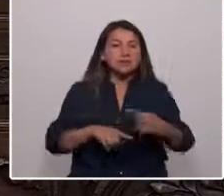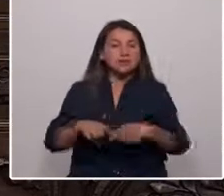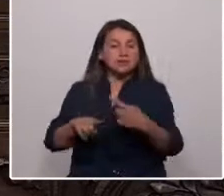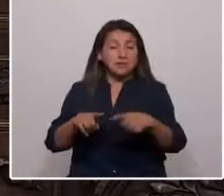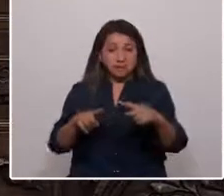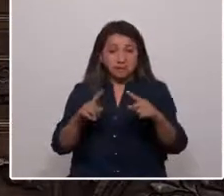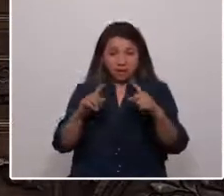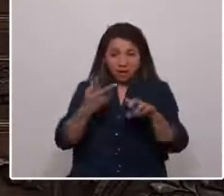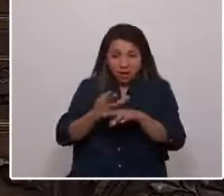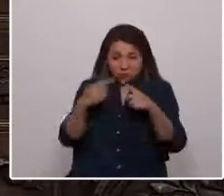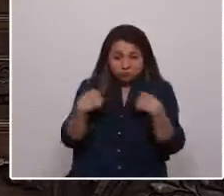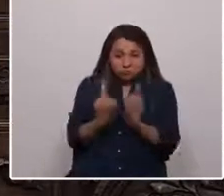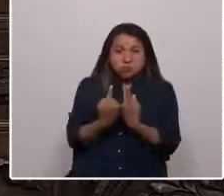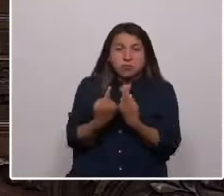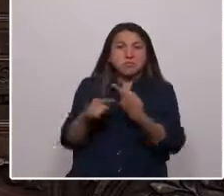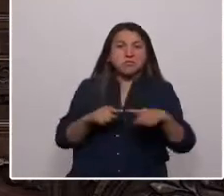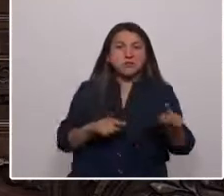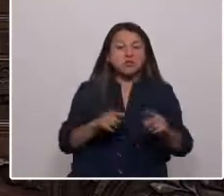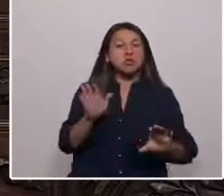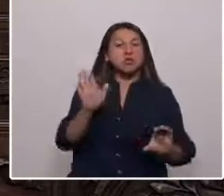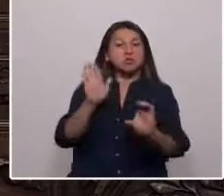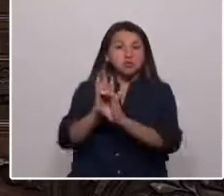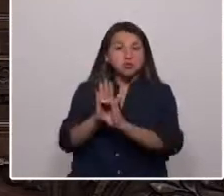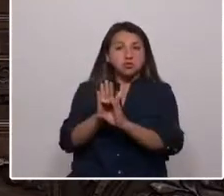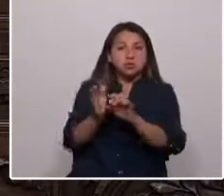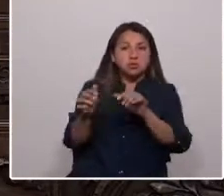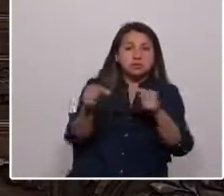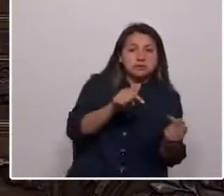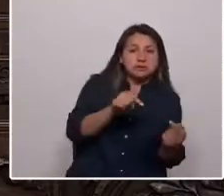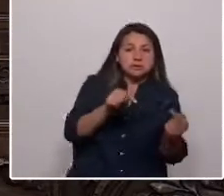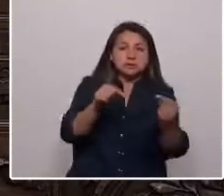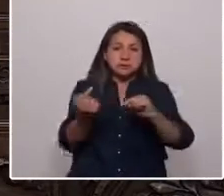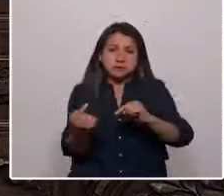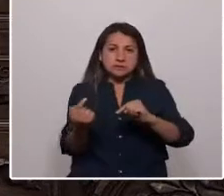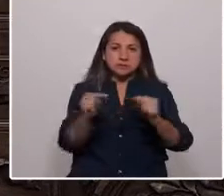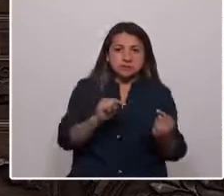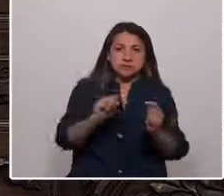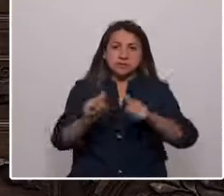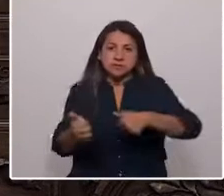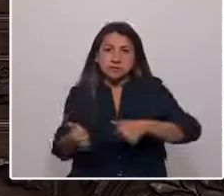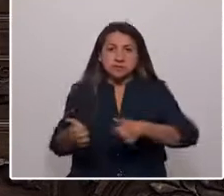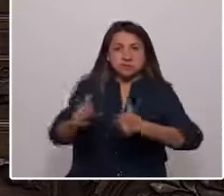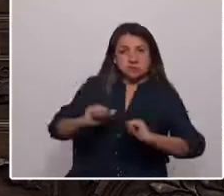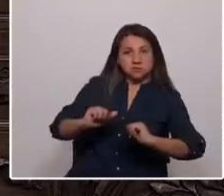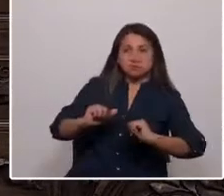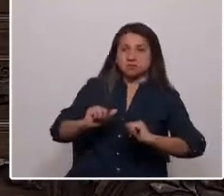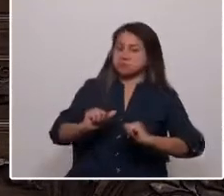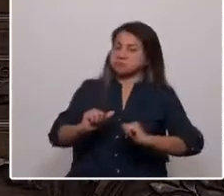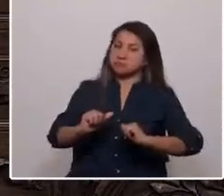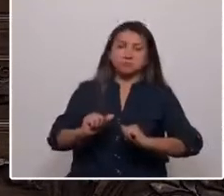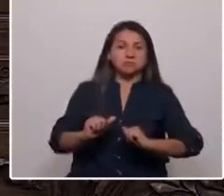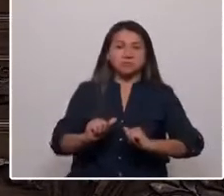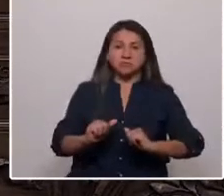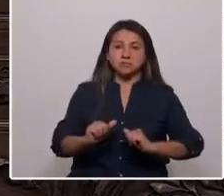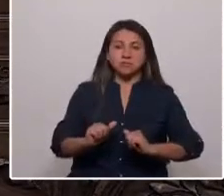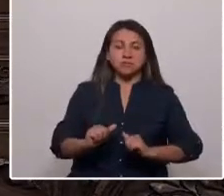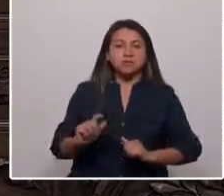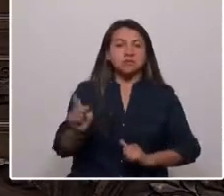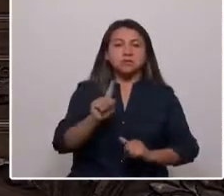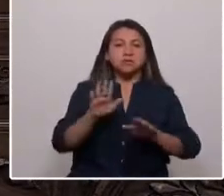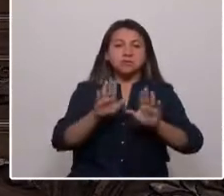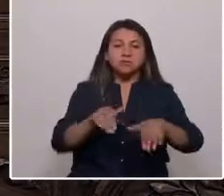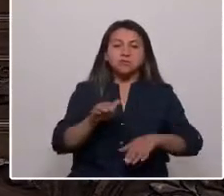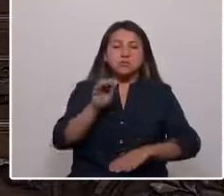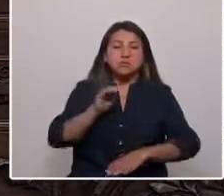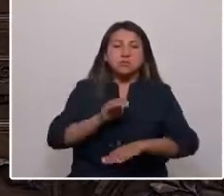No una constitución de revancha, de vencedores sobrevencidos. No repitamos el mismo pecado